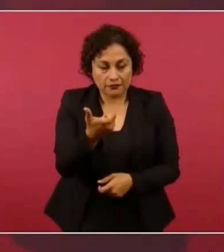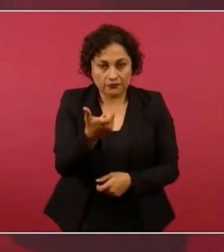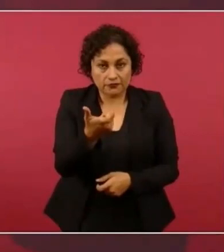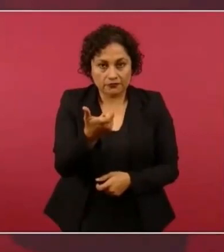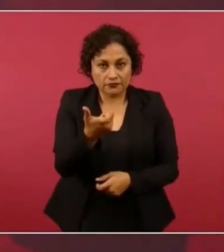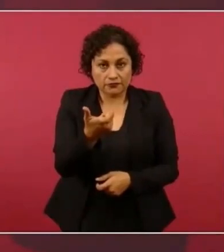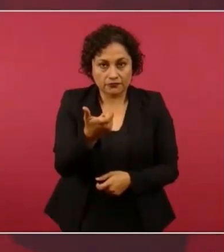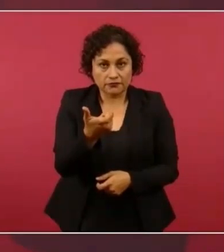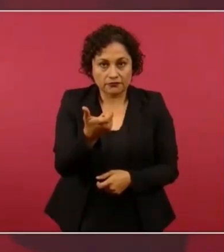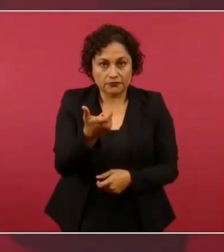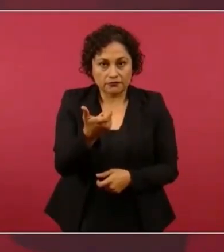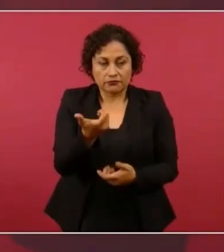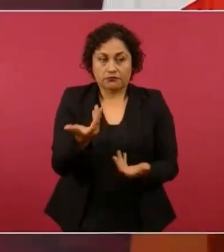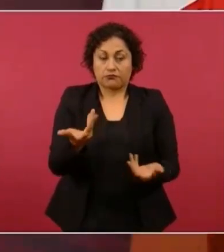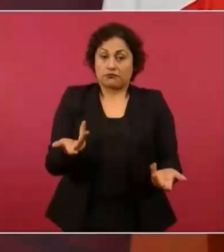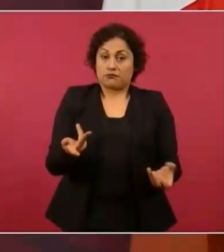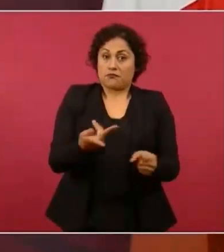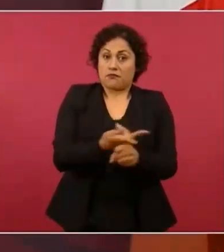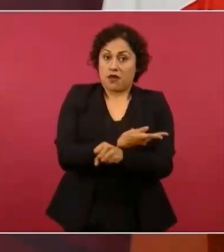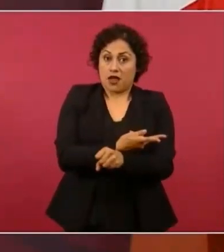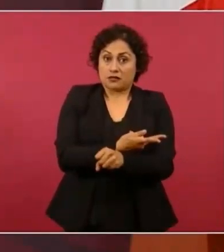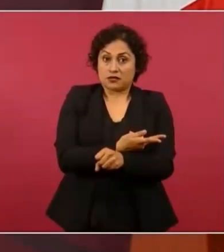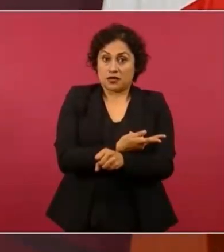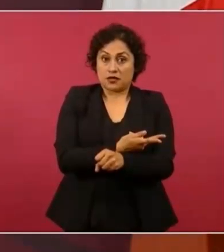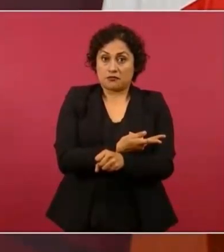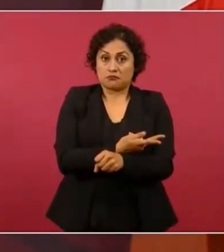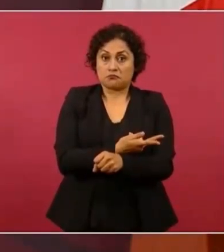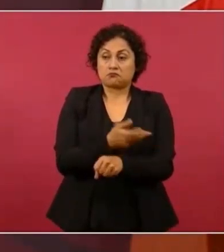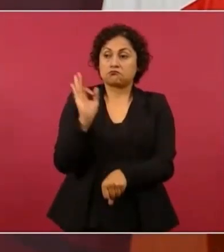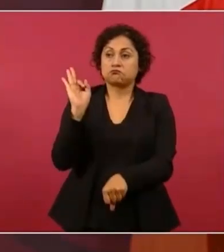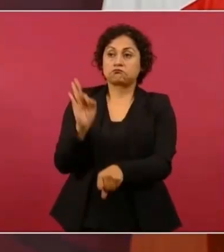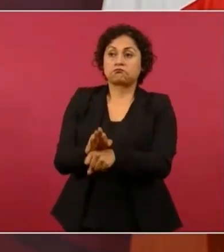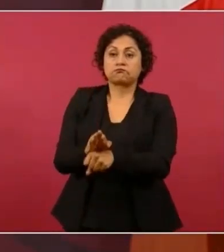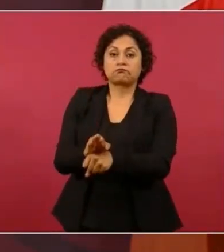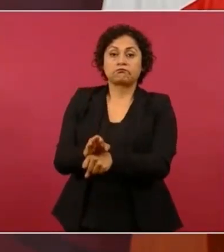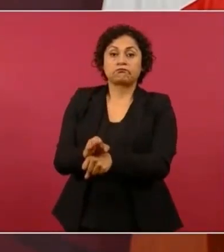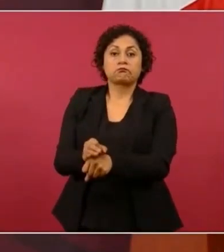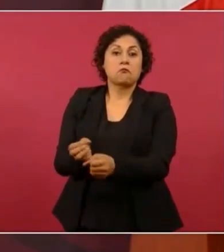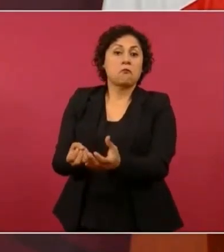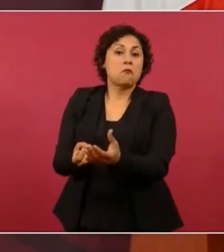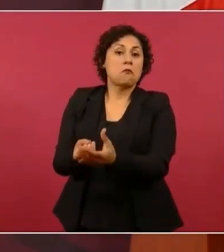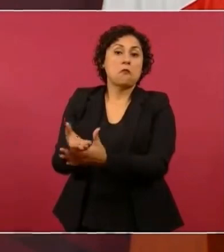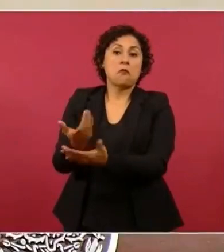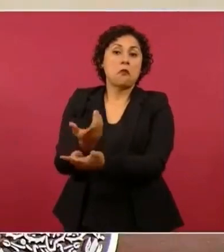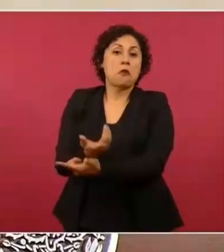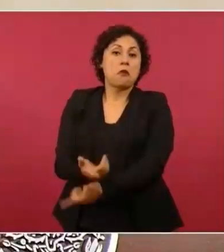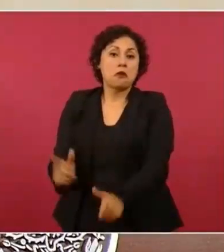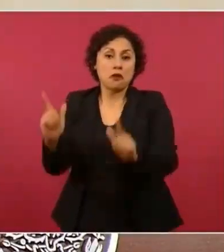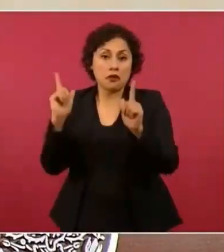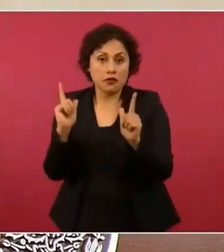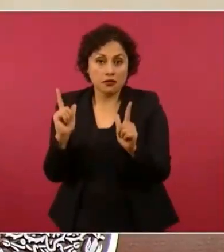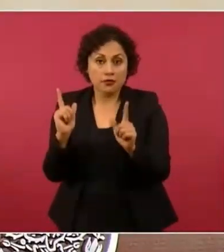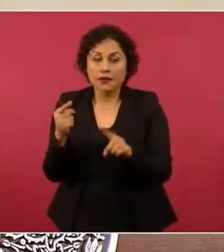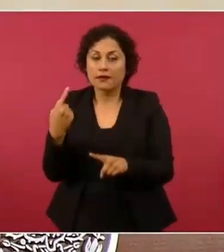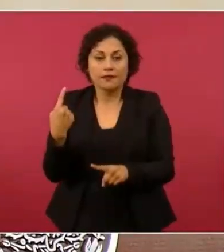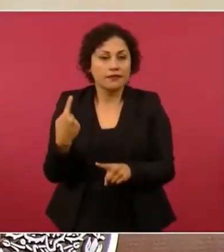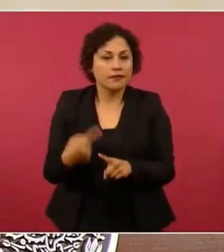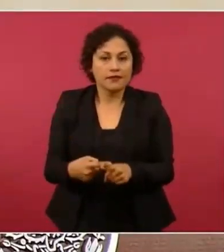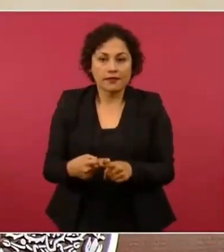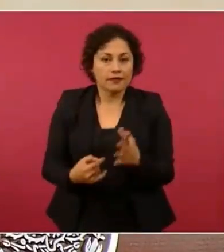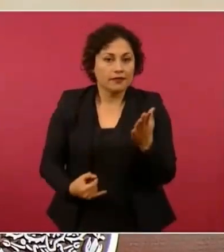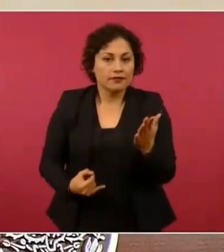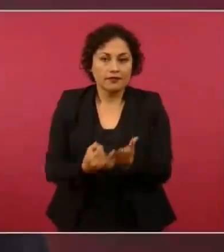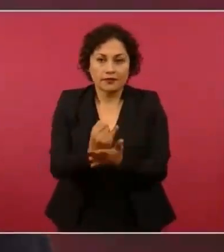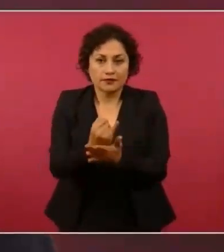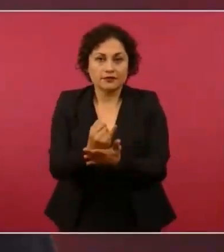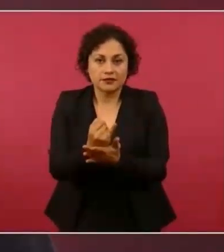son liberados por el problema